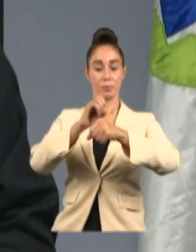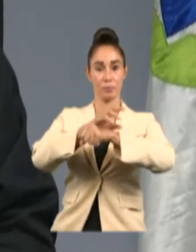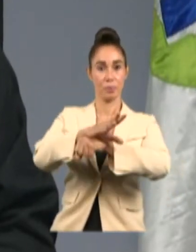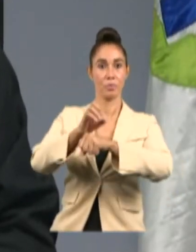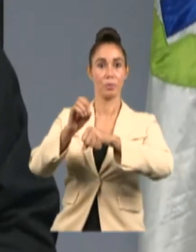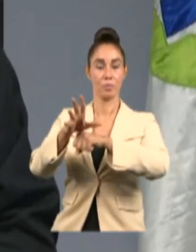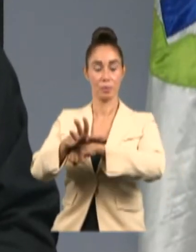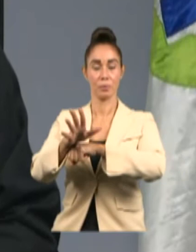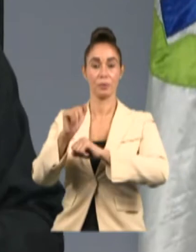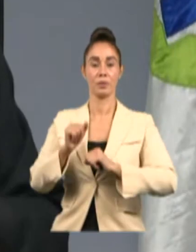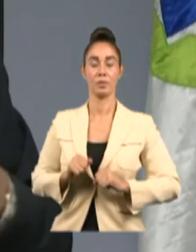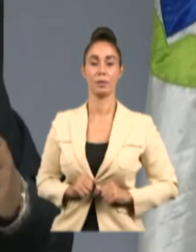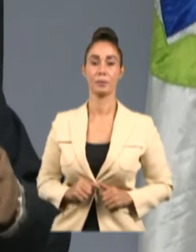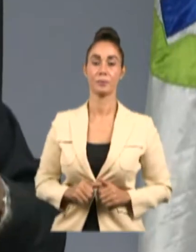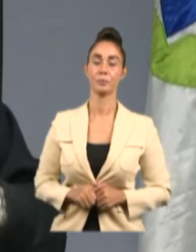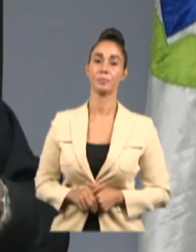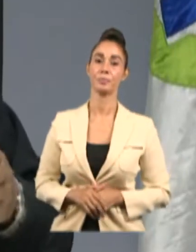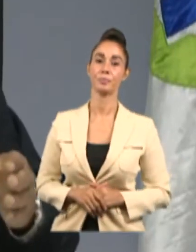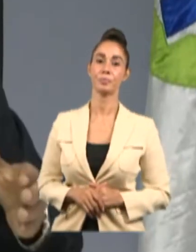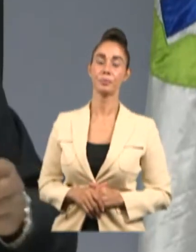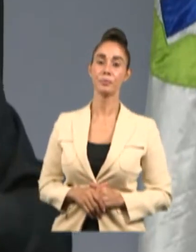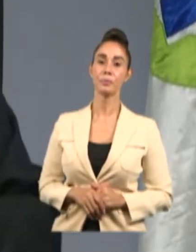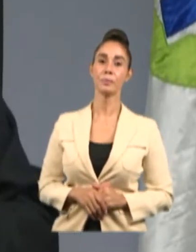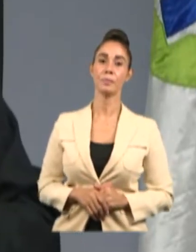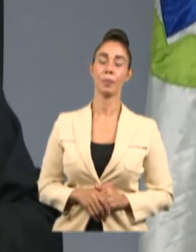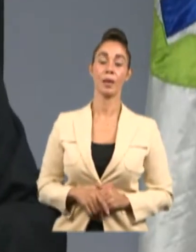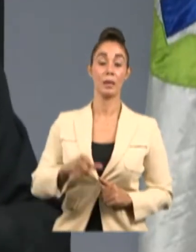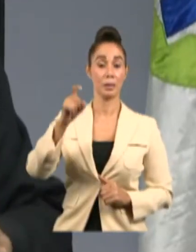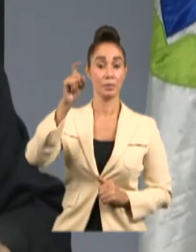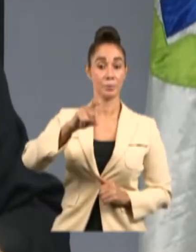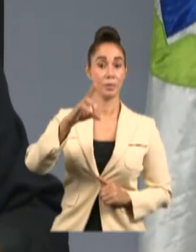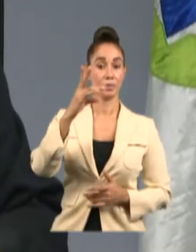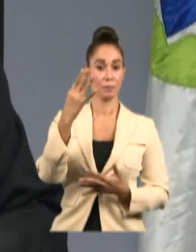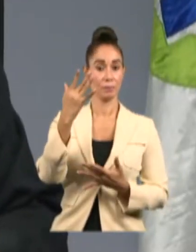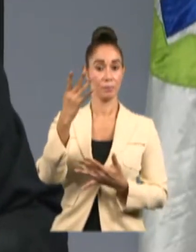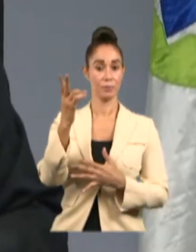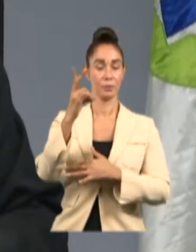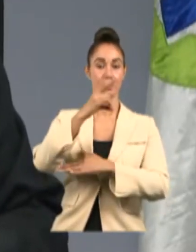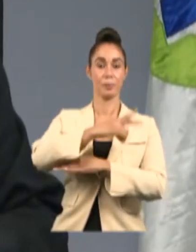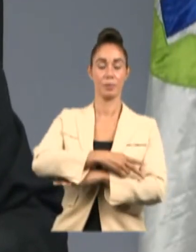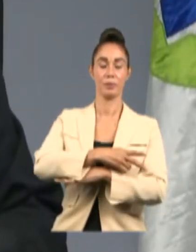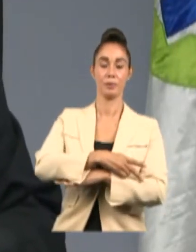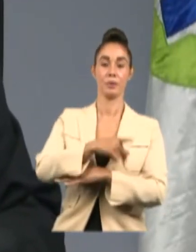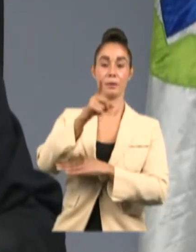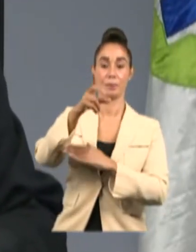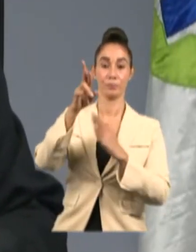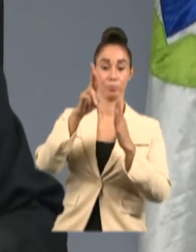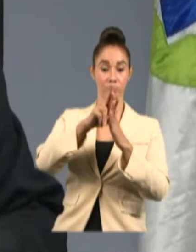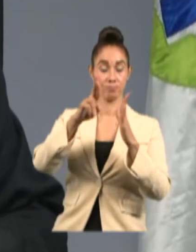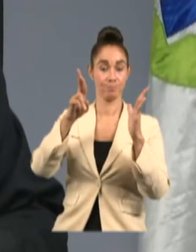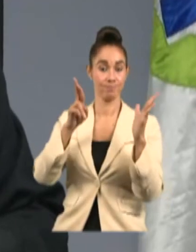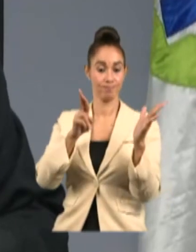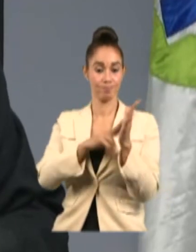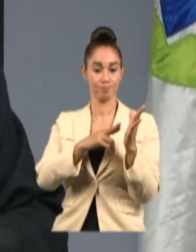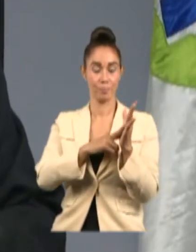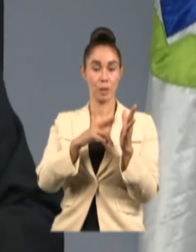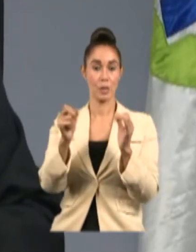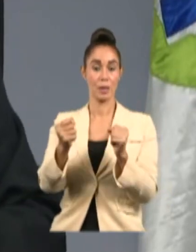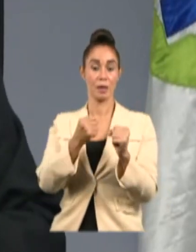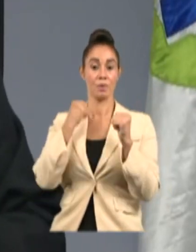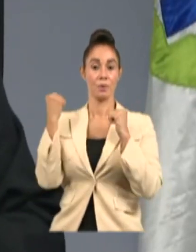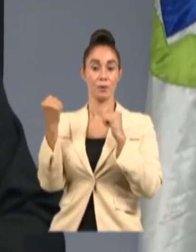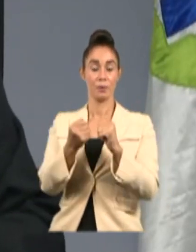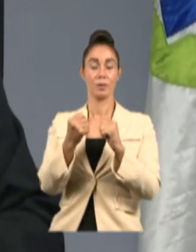allí. De manera que necesitamos esa espera. Pero el cordón sanitario precisamente lo que hace es